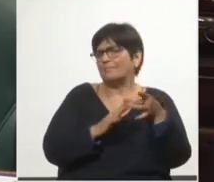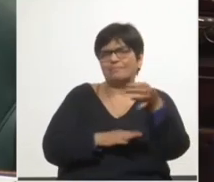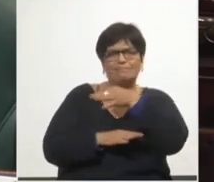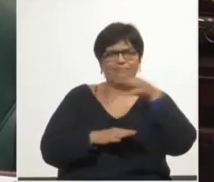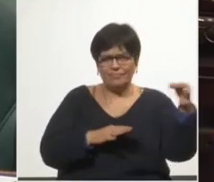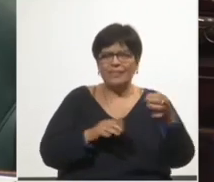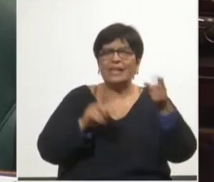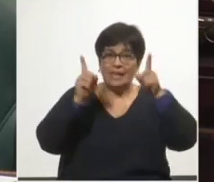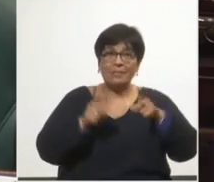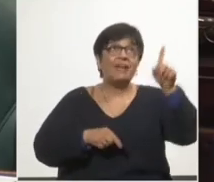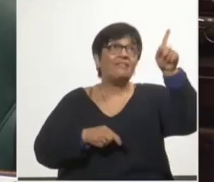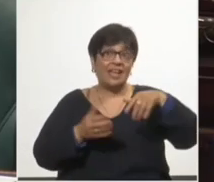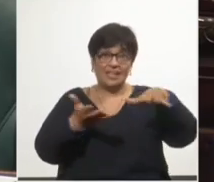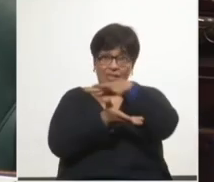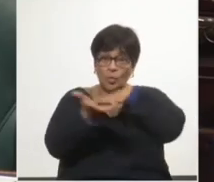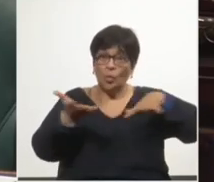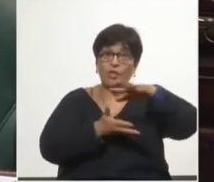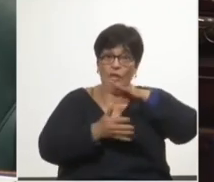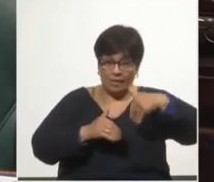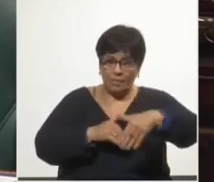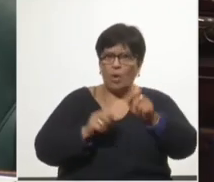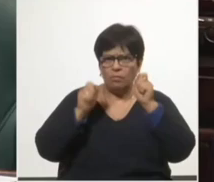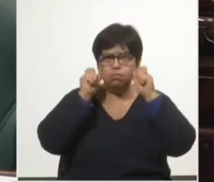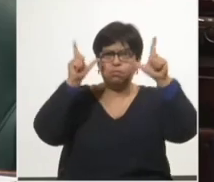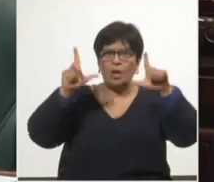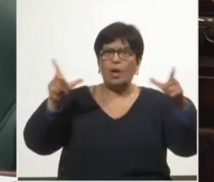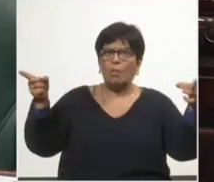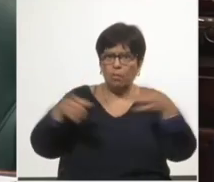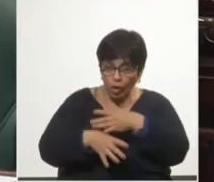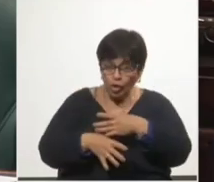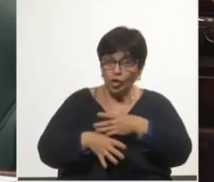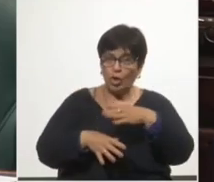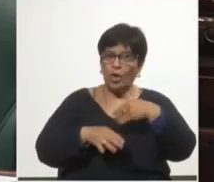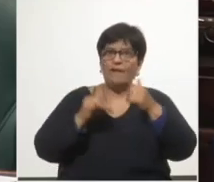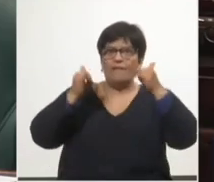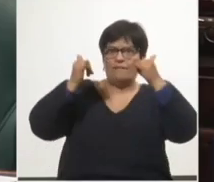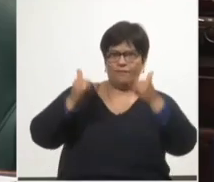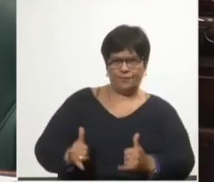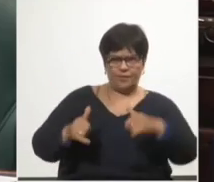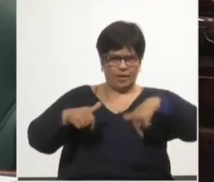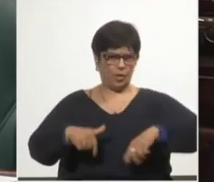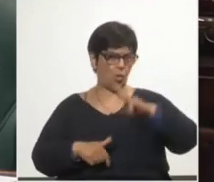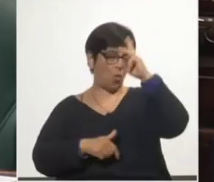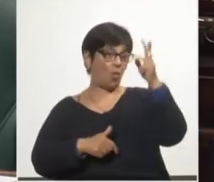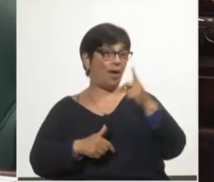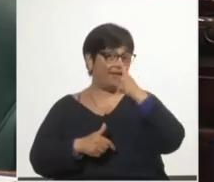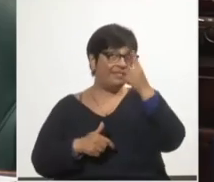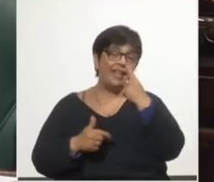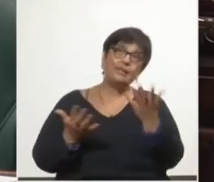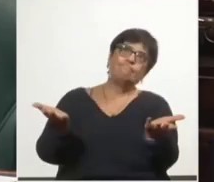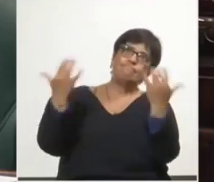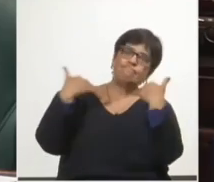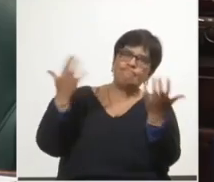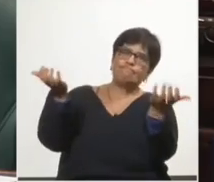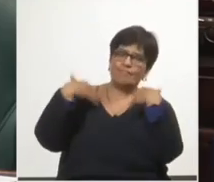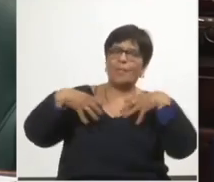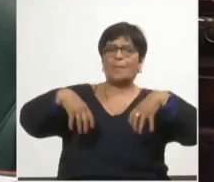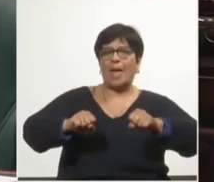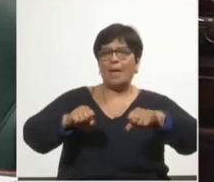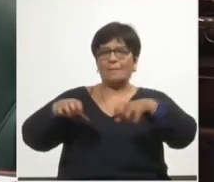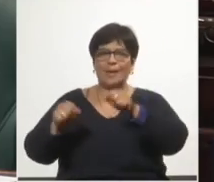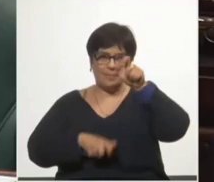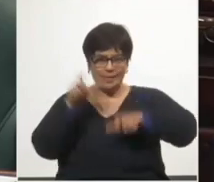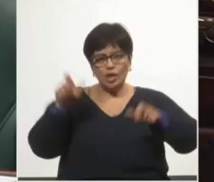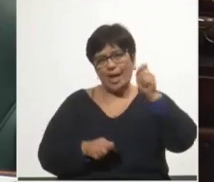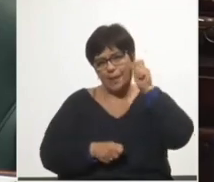y generar condiciones para que una vez formados, permanezcan en el país y sean atractores de otros talentos y